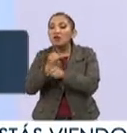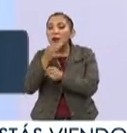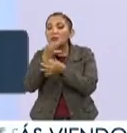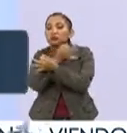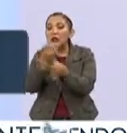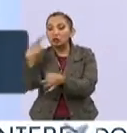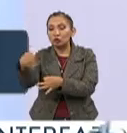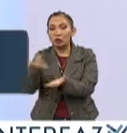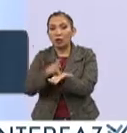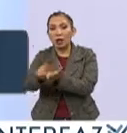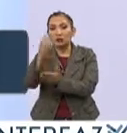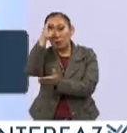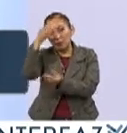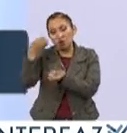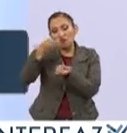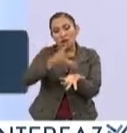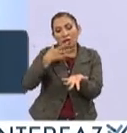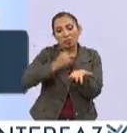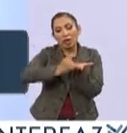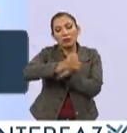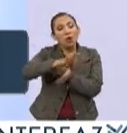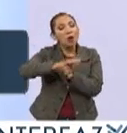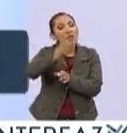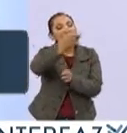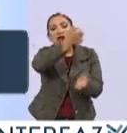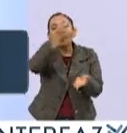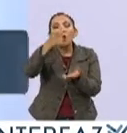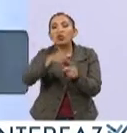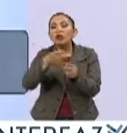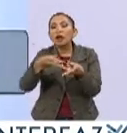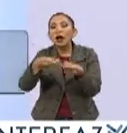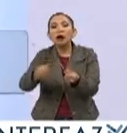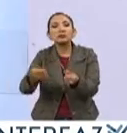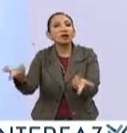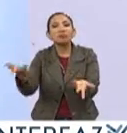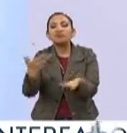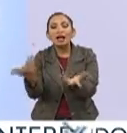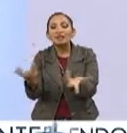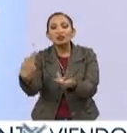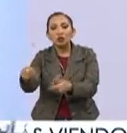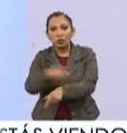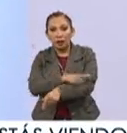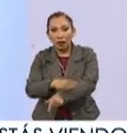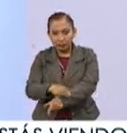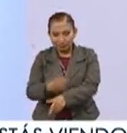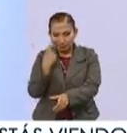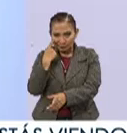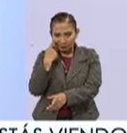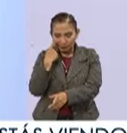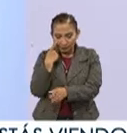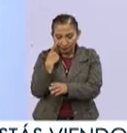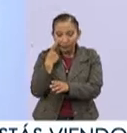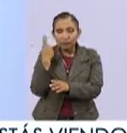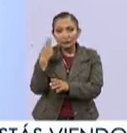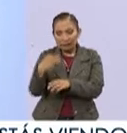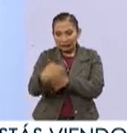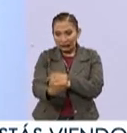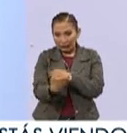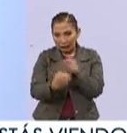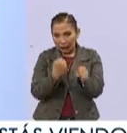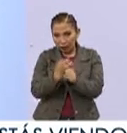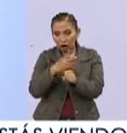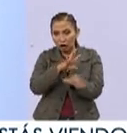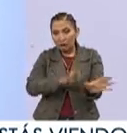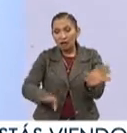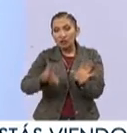vez también un derecho a opinar y decidir sobre el presupuesto que va a ejercer cada una de su delegación. Déjame decirte que para este año se